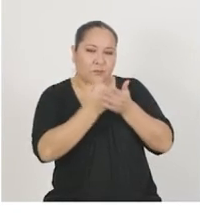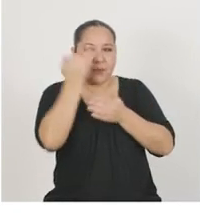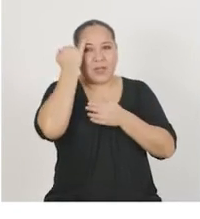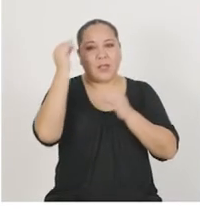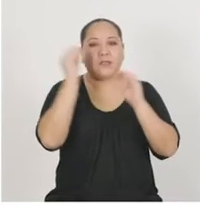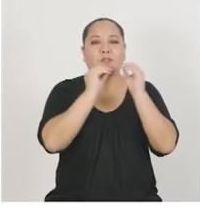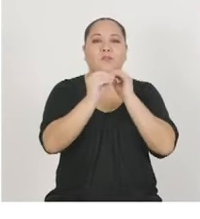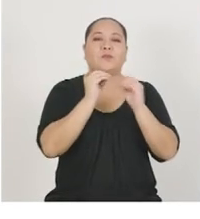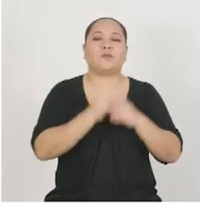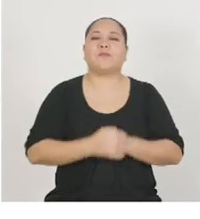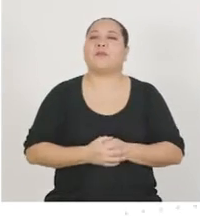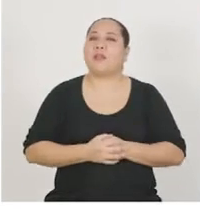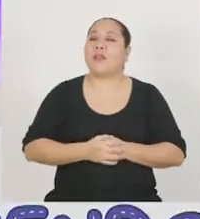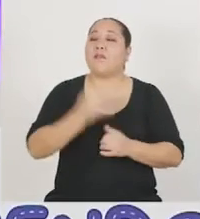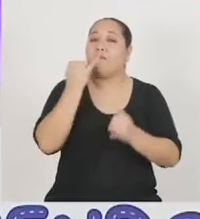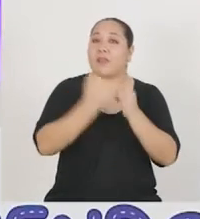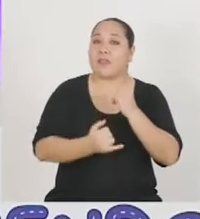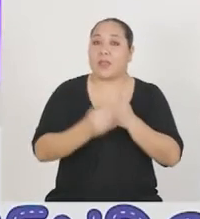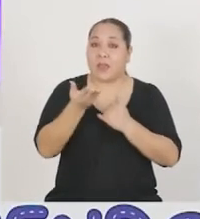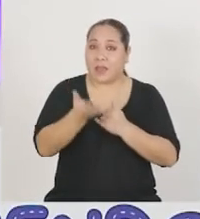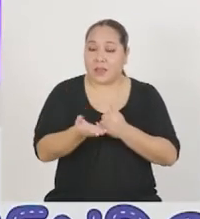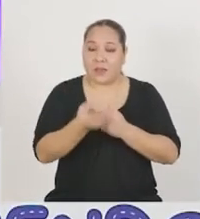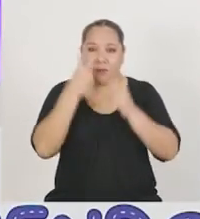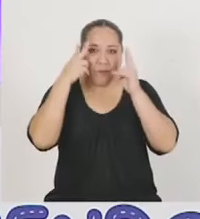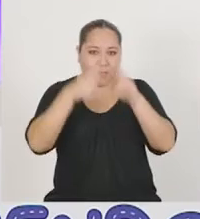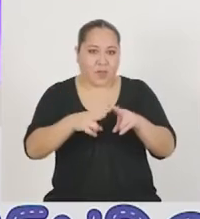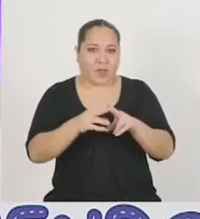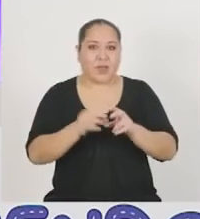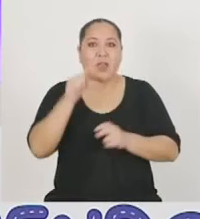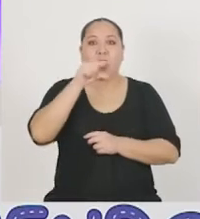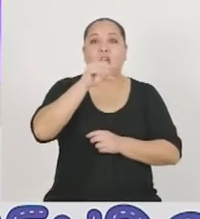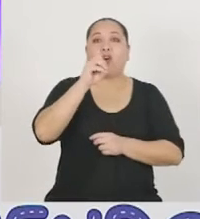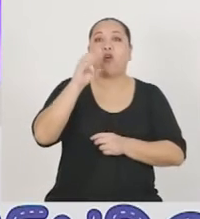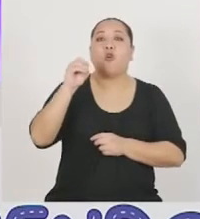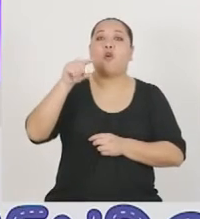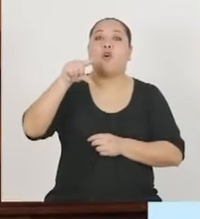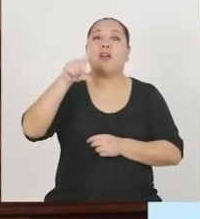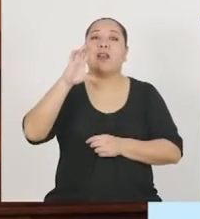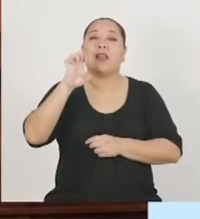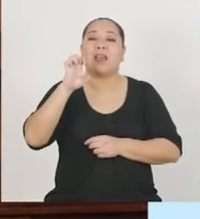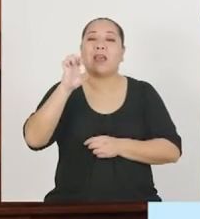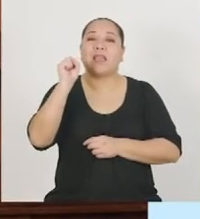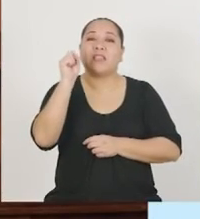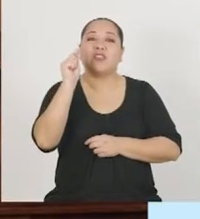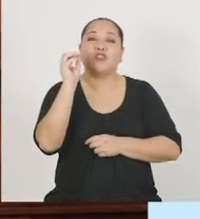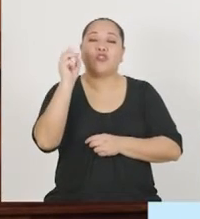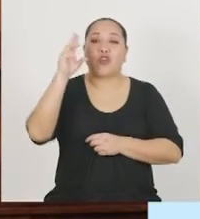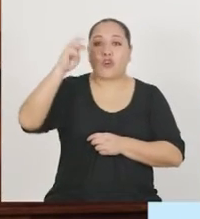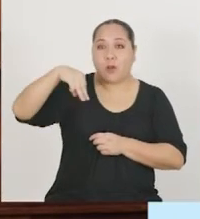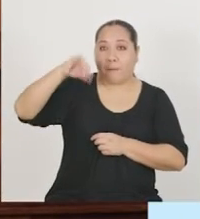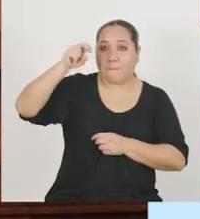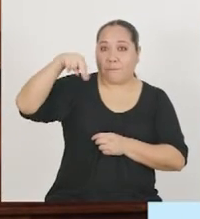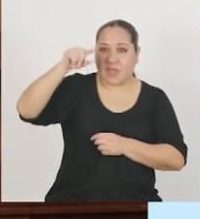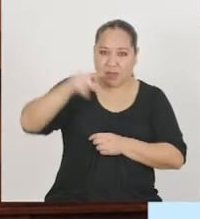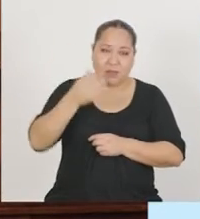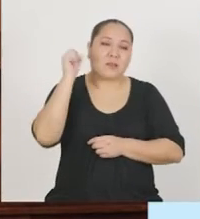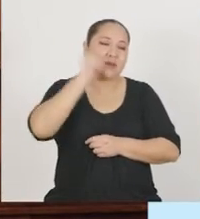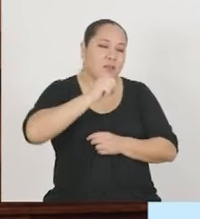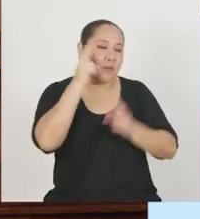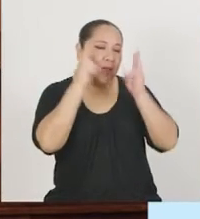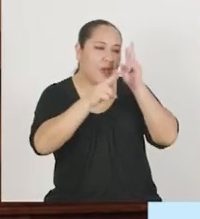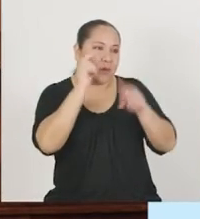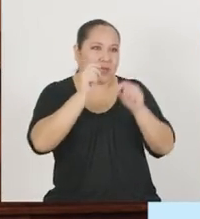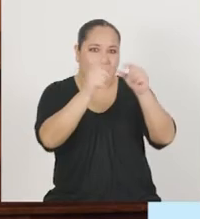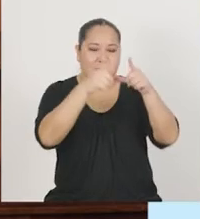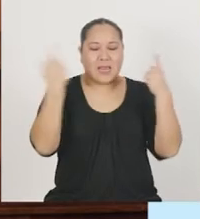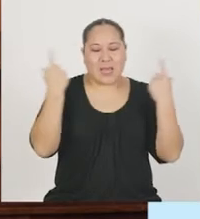la idea-solución. Finalmente, solo nos quedaría ver el Google Storming. Efectivamente, Mario. Veamos esta